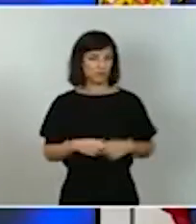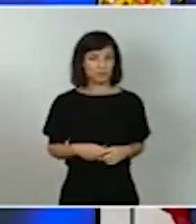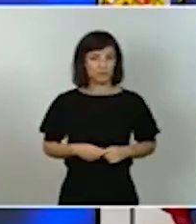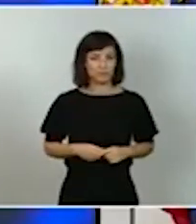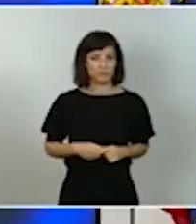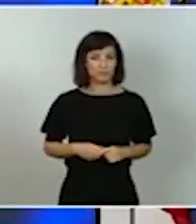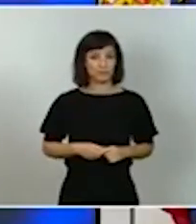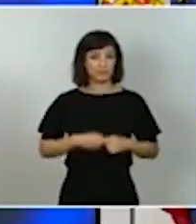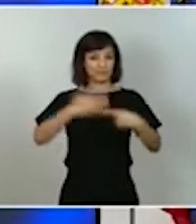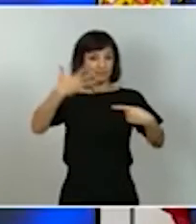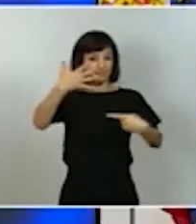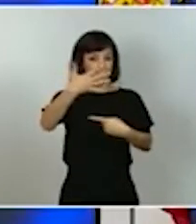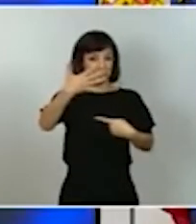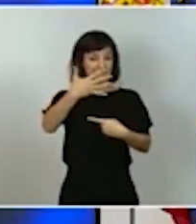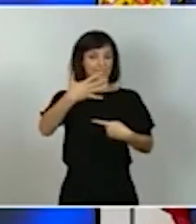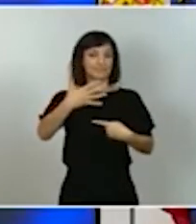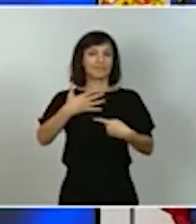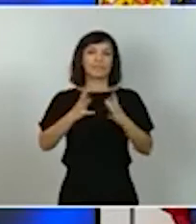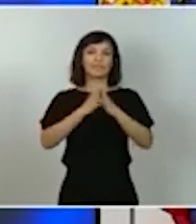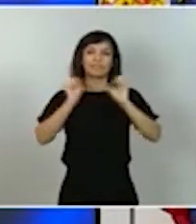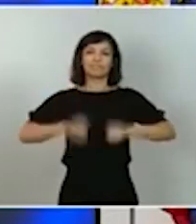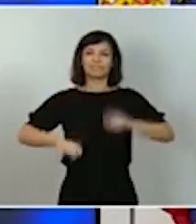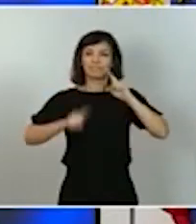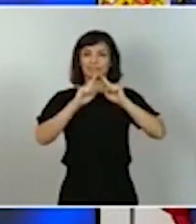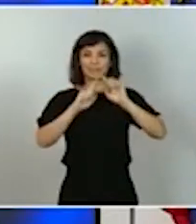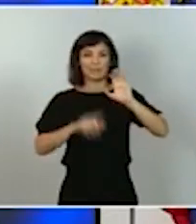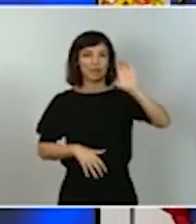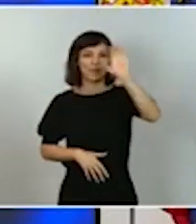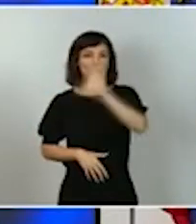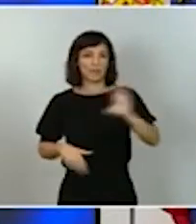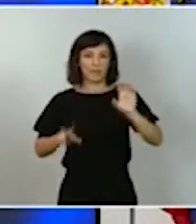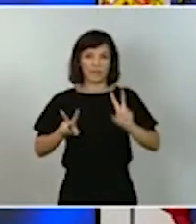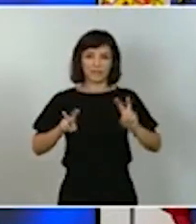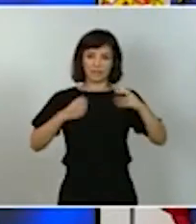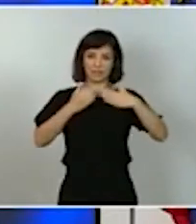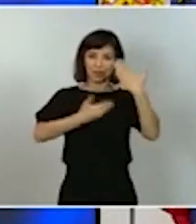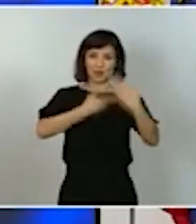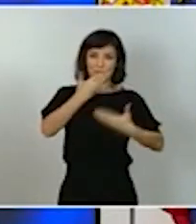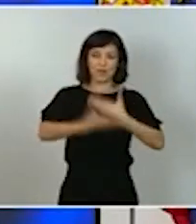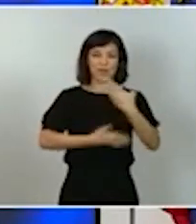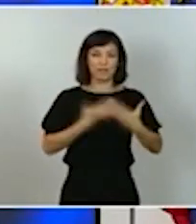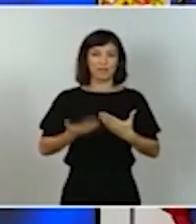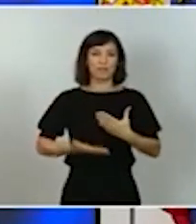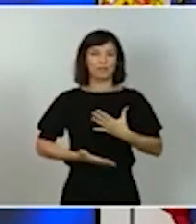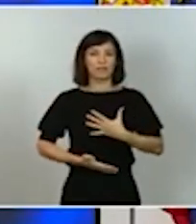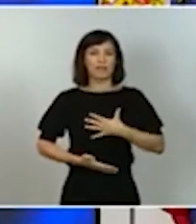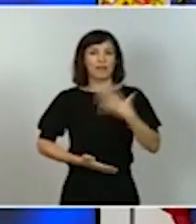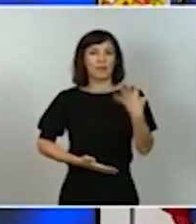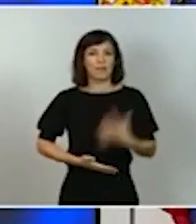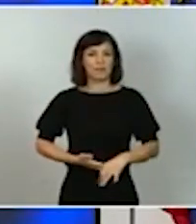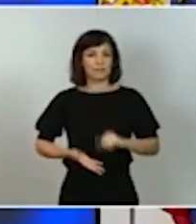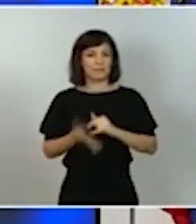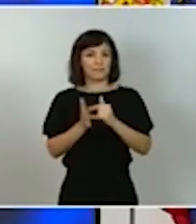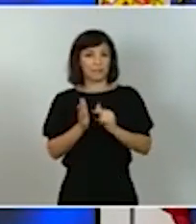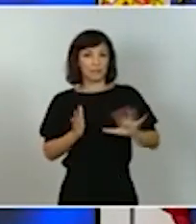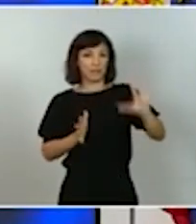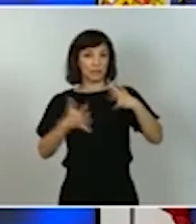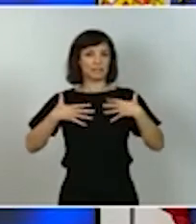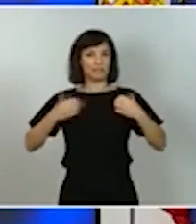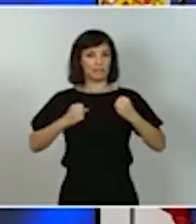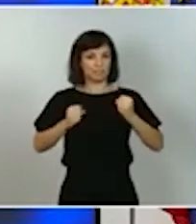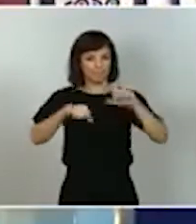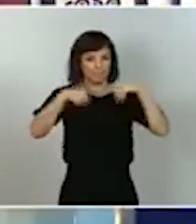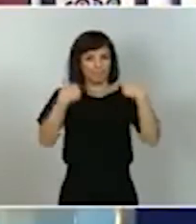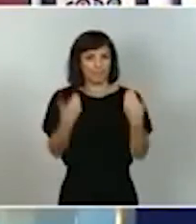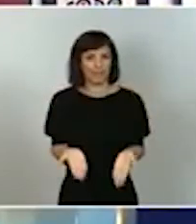tractora es el pacto por la ciencia por la innovación por el refuerzo de las capacidades del sistema nacional de salud este área va a contar con